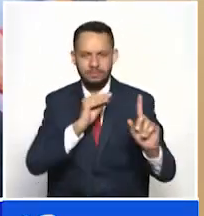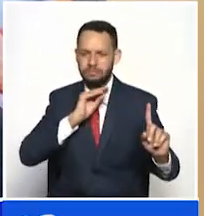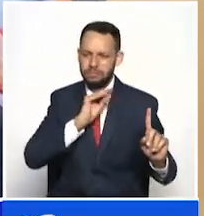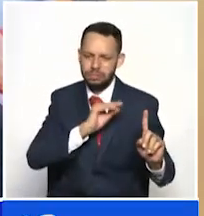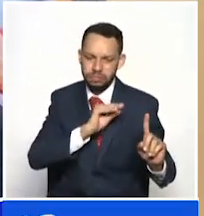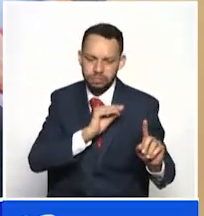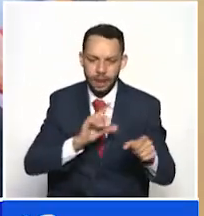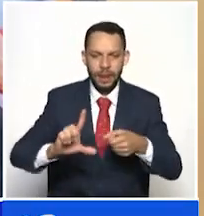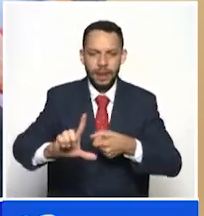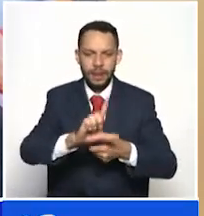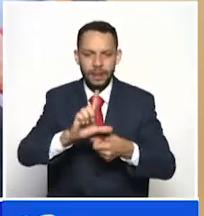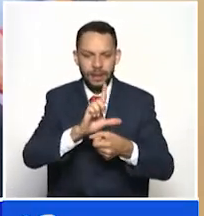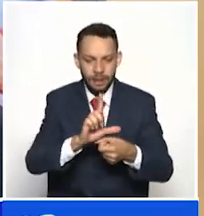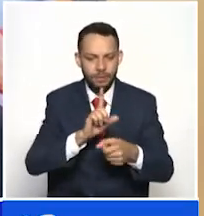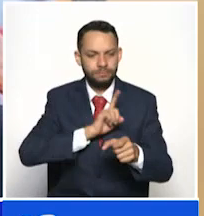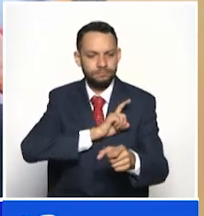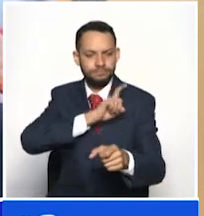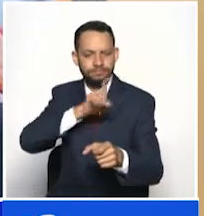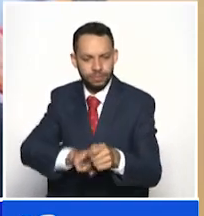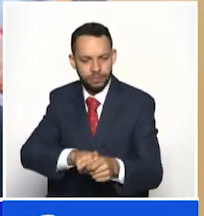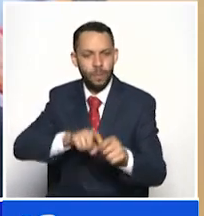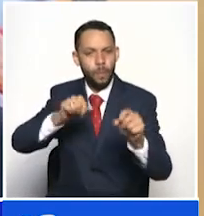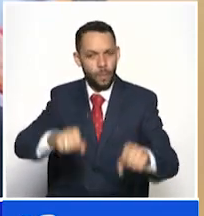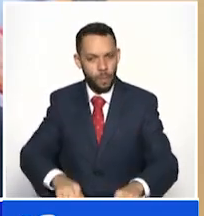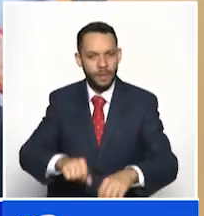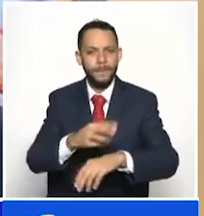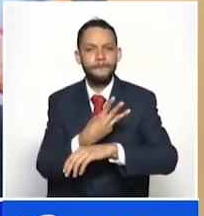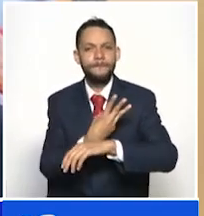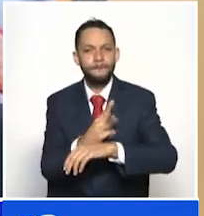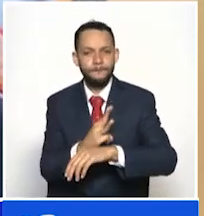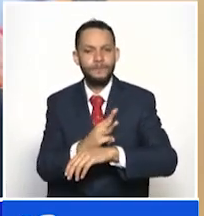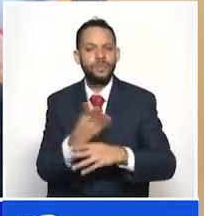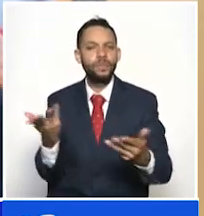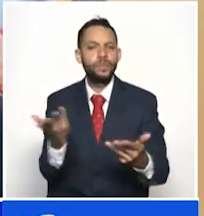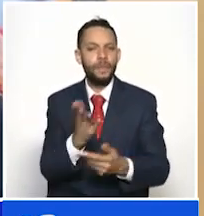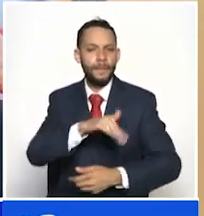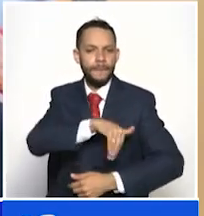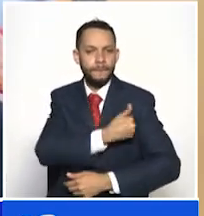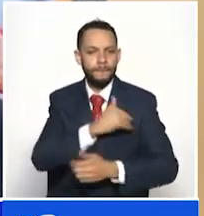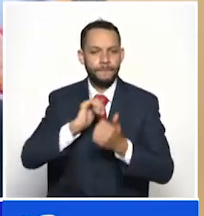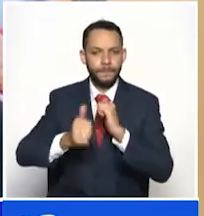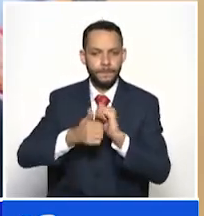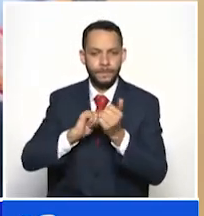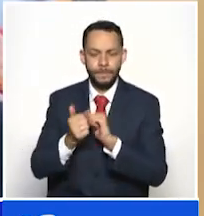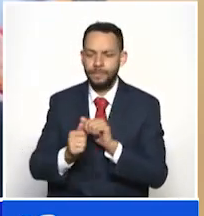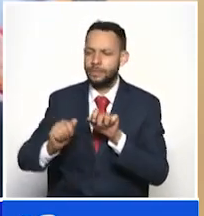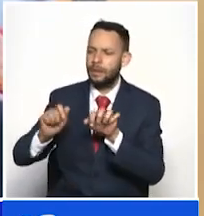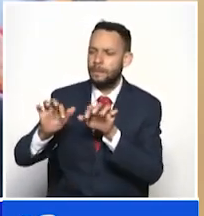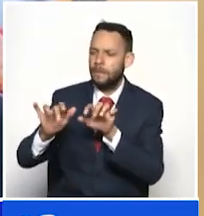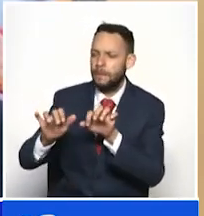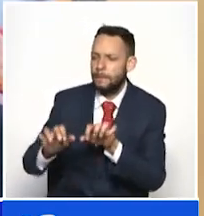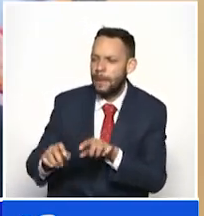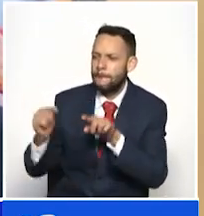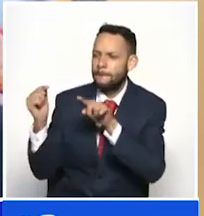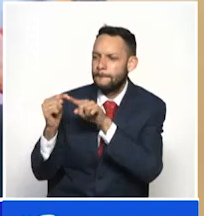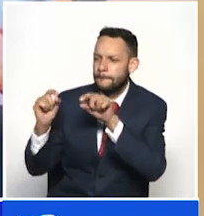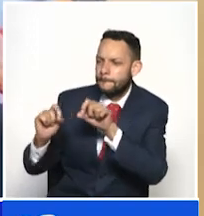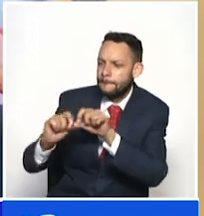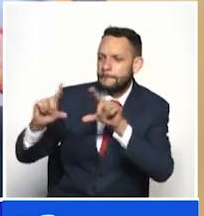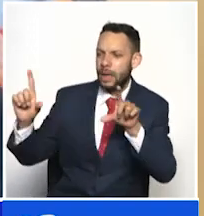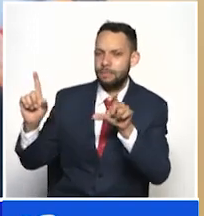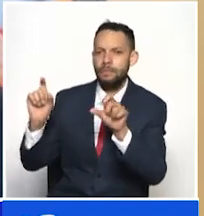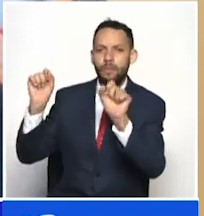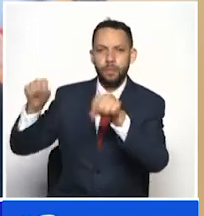inscriban a deportistas en la plataforma del Ministerio del Deporte. Esta vez, este 2021, serán de manera